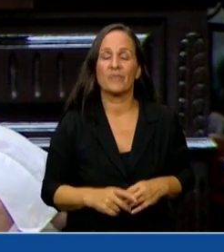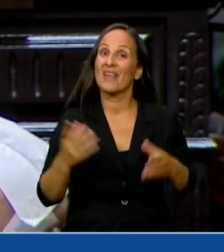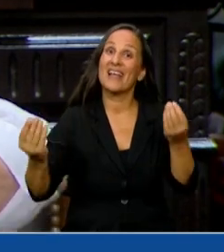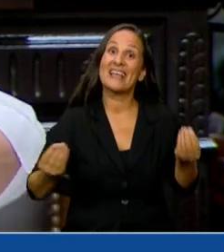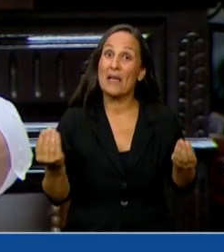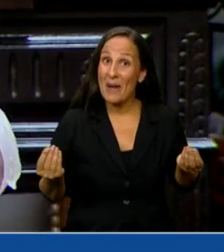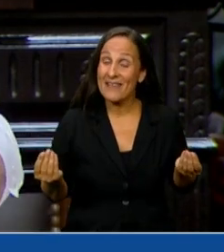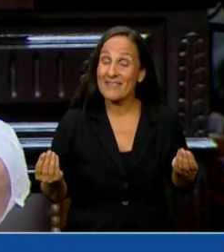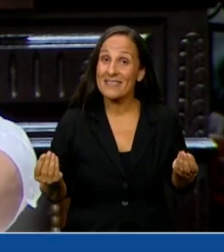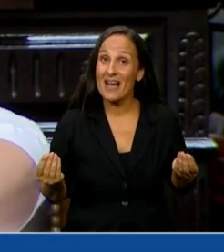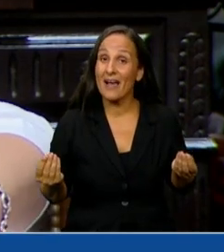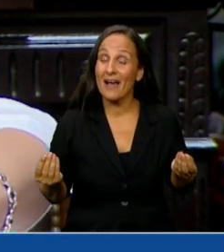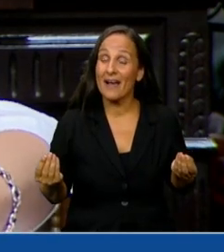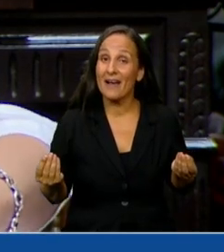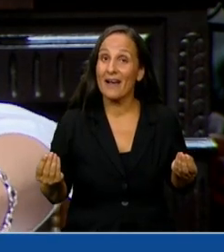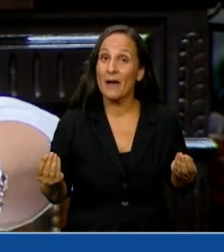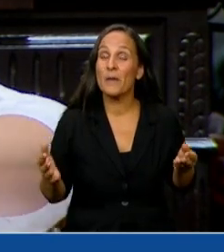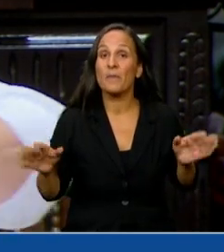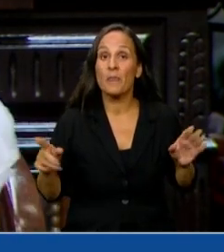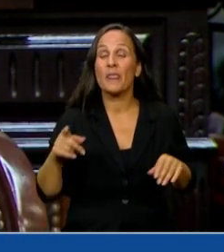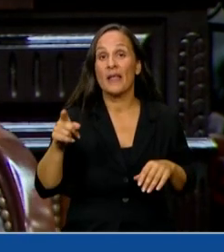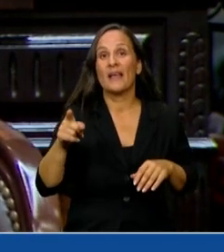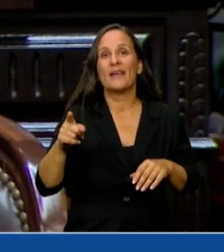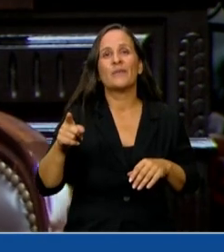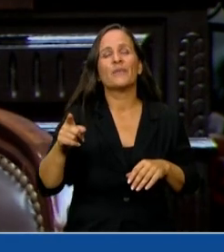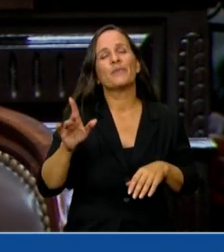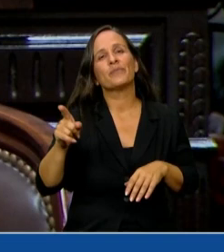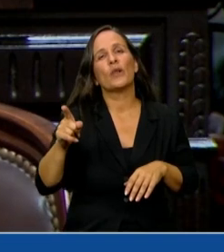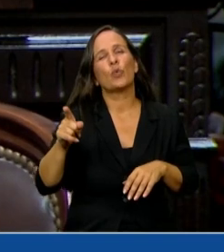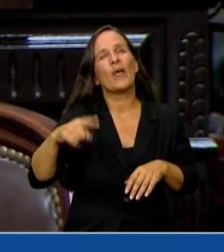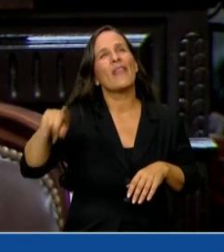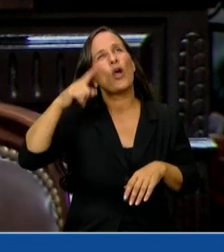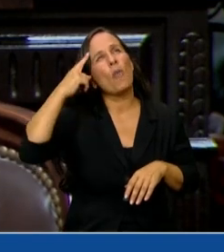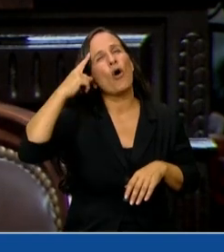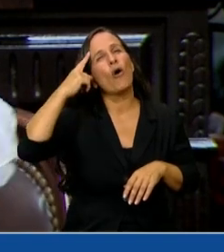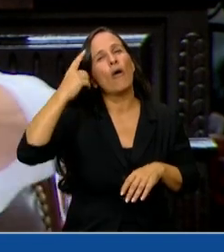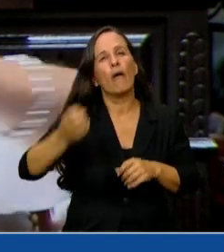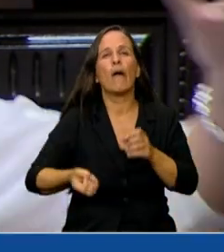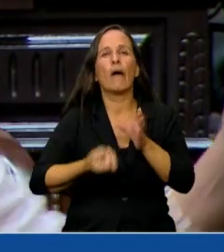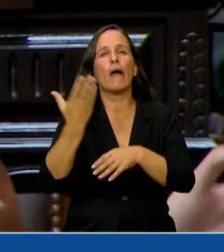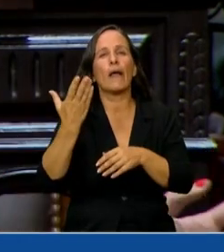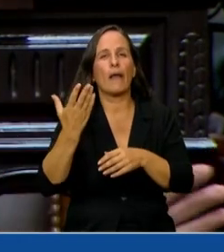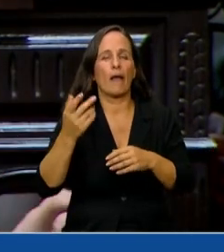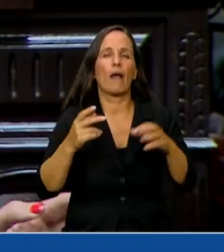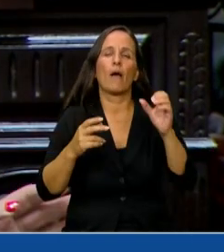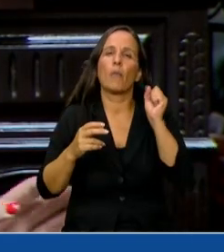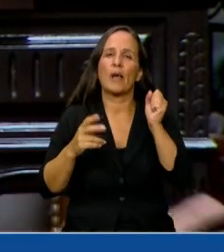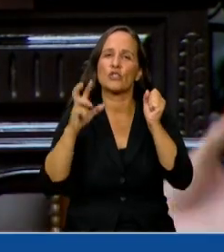es que como estos son los creadores del reperfilamiento y de la devaluación.